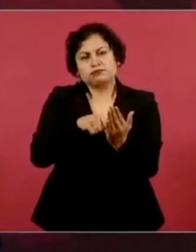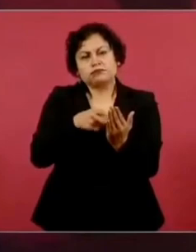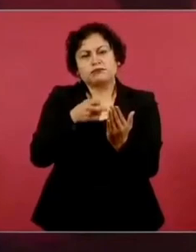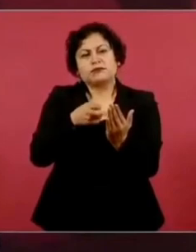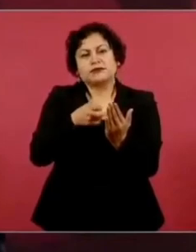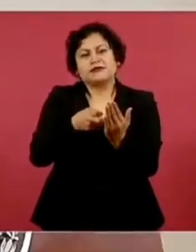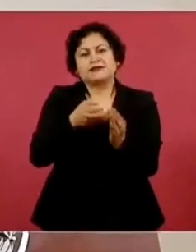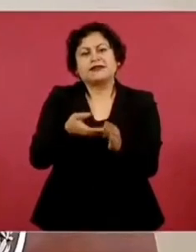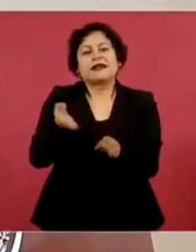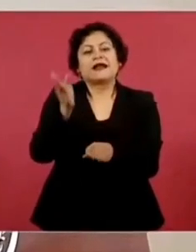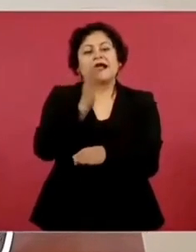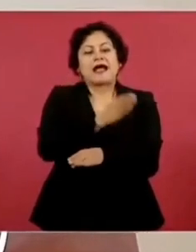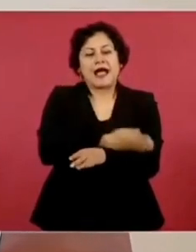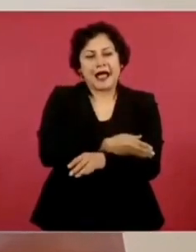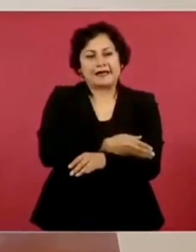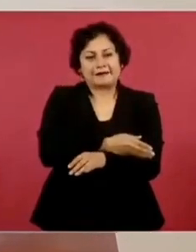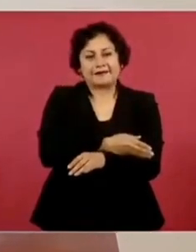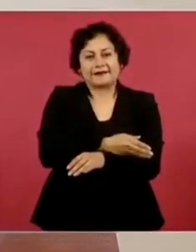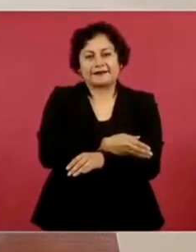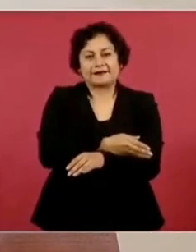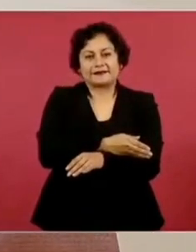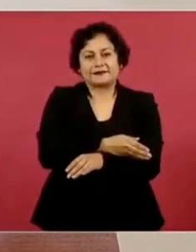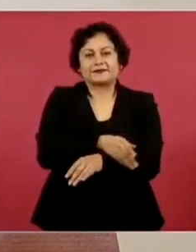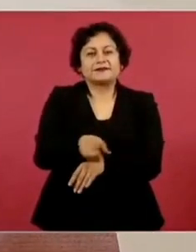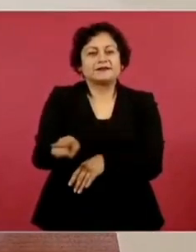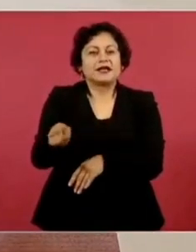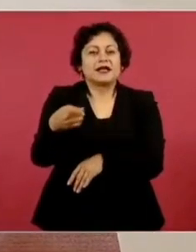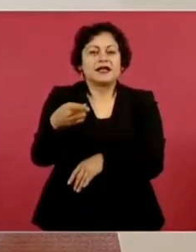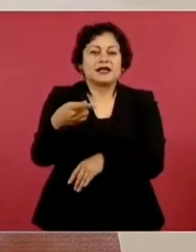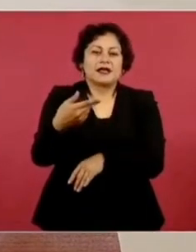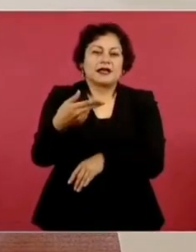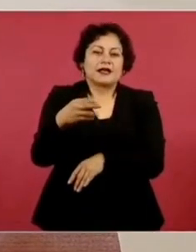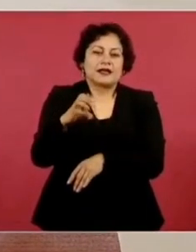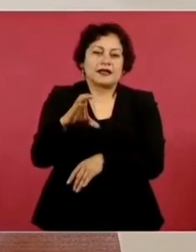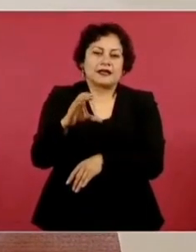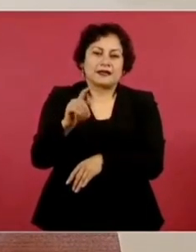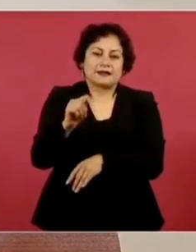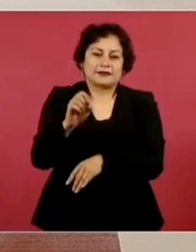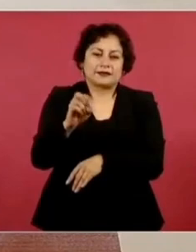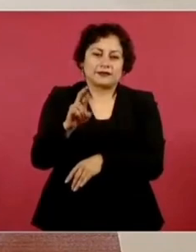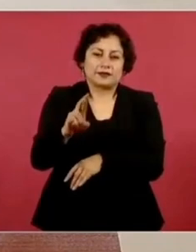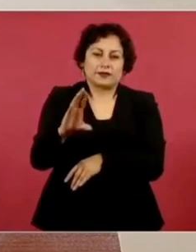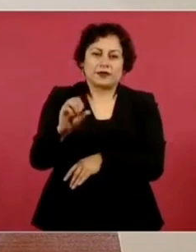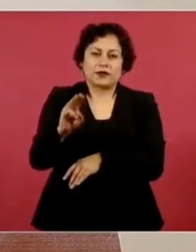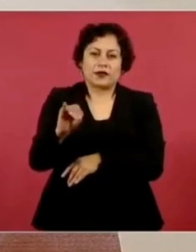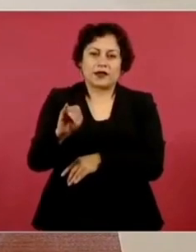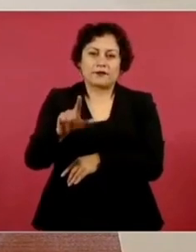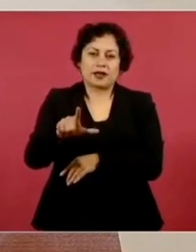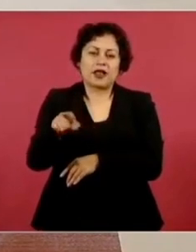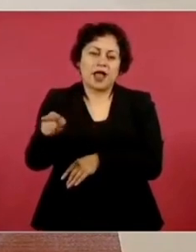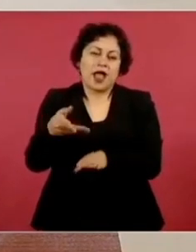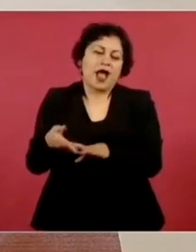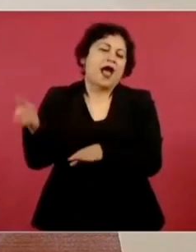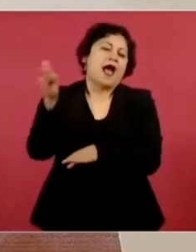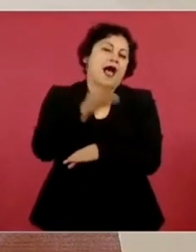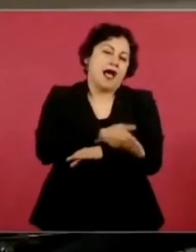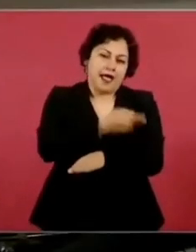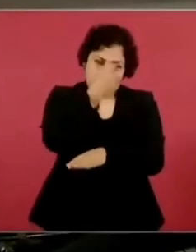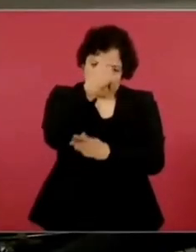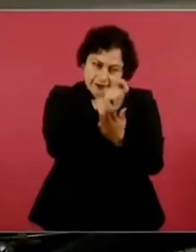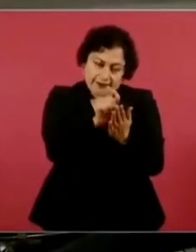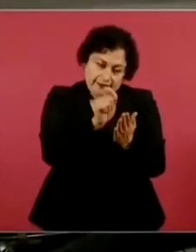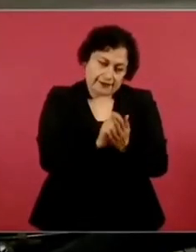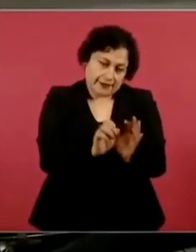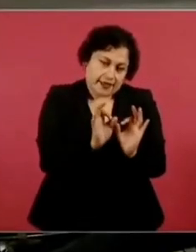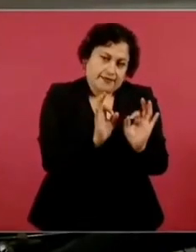o no escribía mal, Héctor Aguilar Camín. Porque, como decía un,